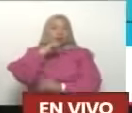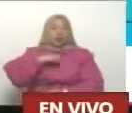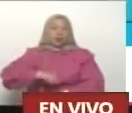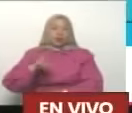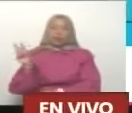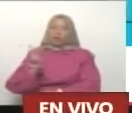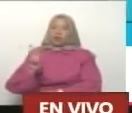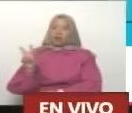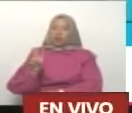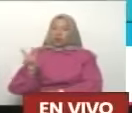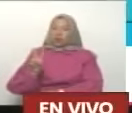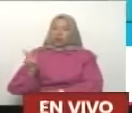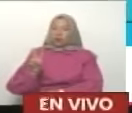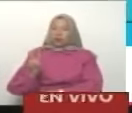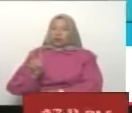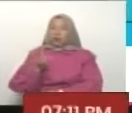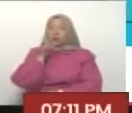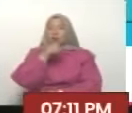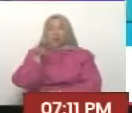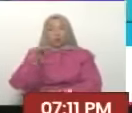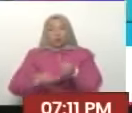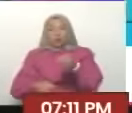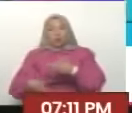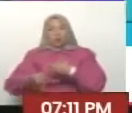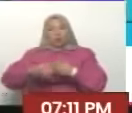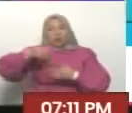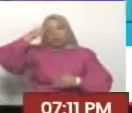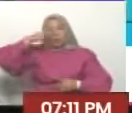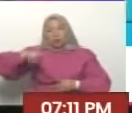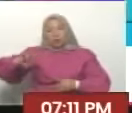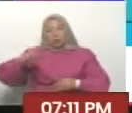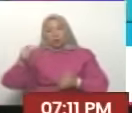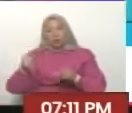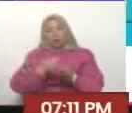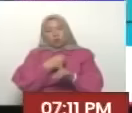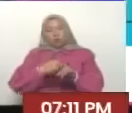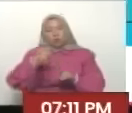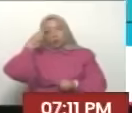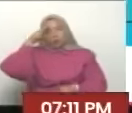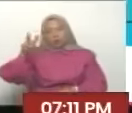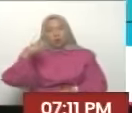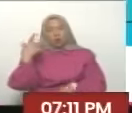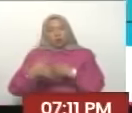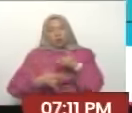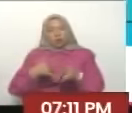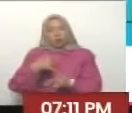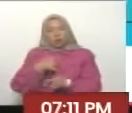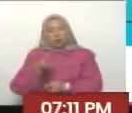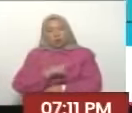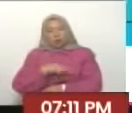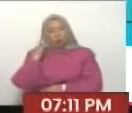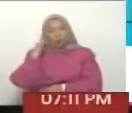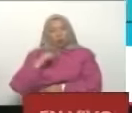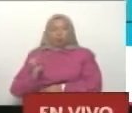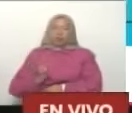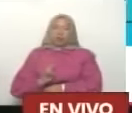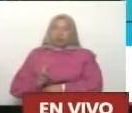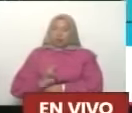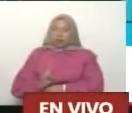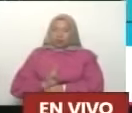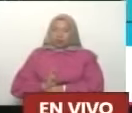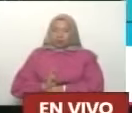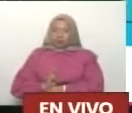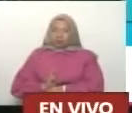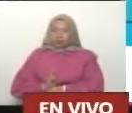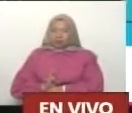sobre todo porque la injusticia contra México la violación contra México se cometió en territorio bolivariano en